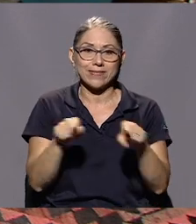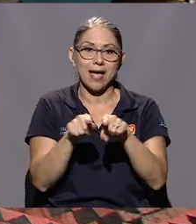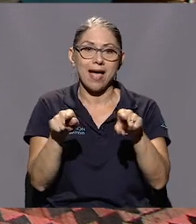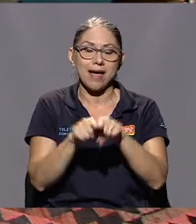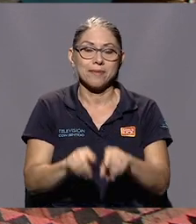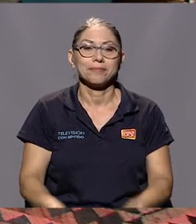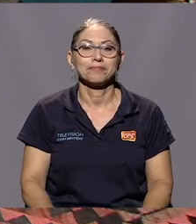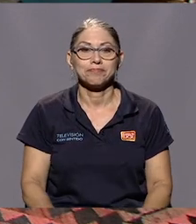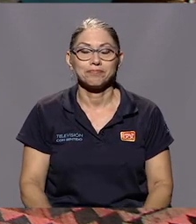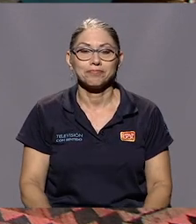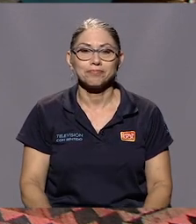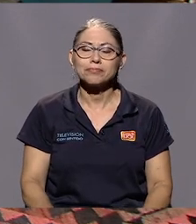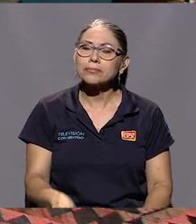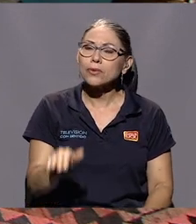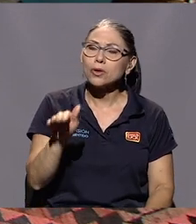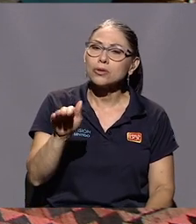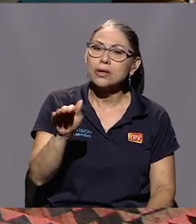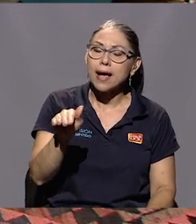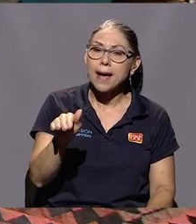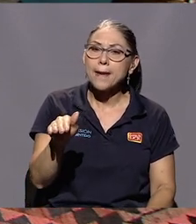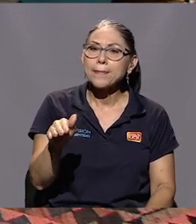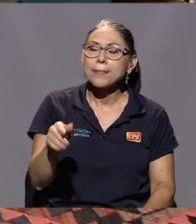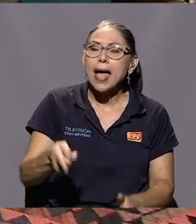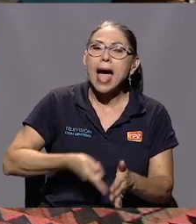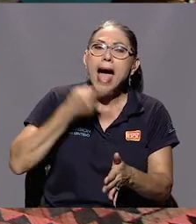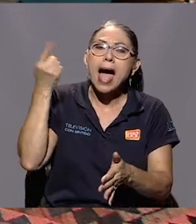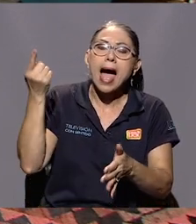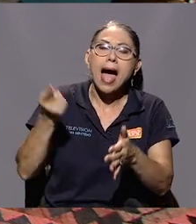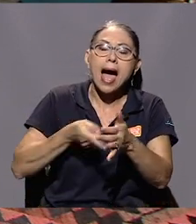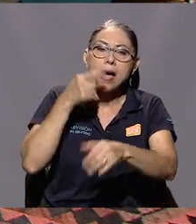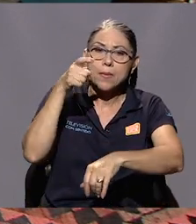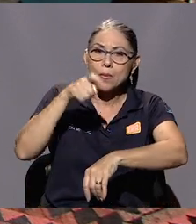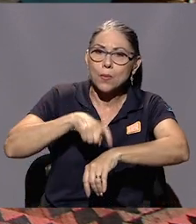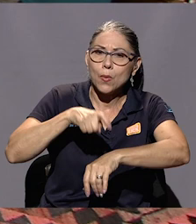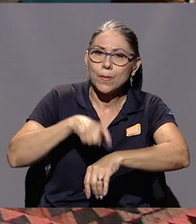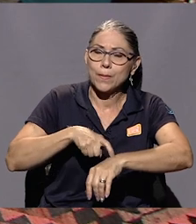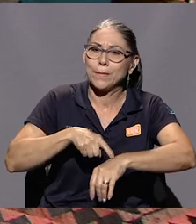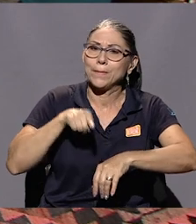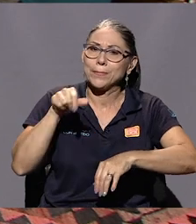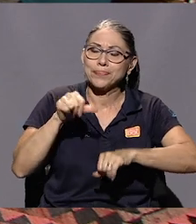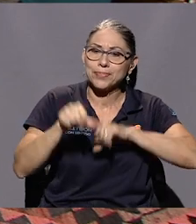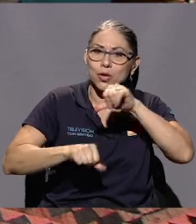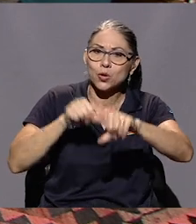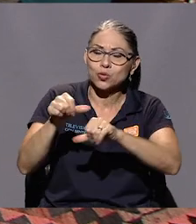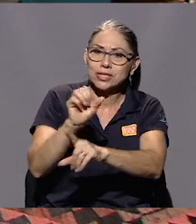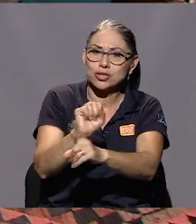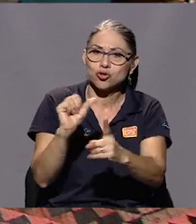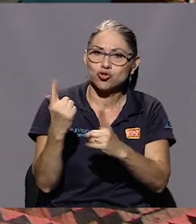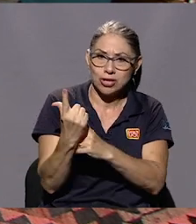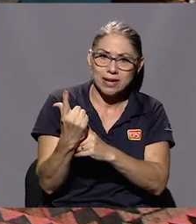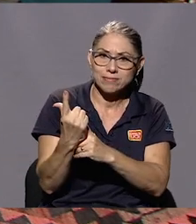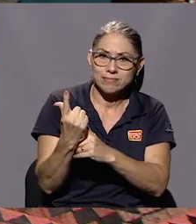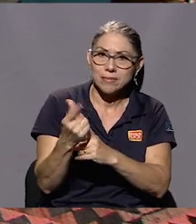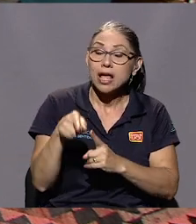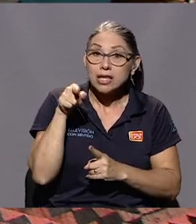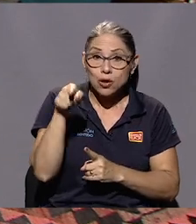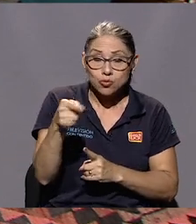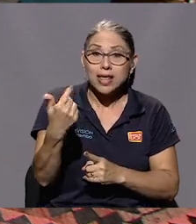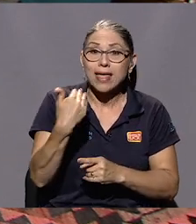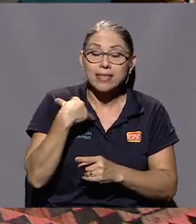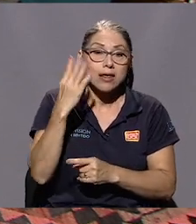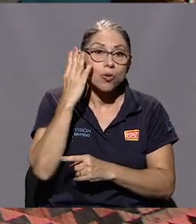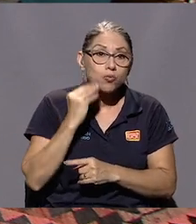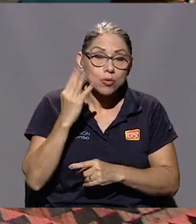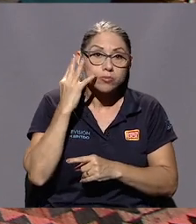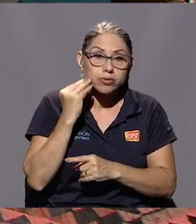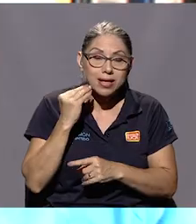Doña Patricia, hay momentos donde esa lucha social en la que usted ha tenido